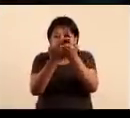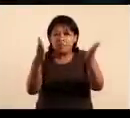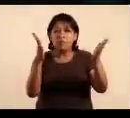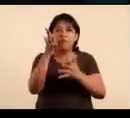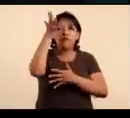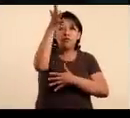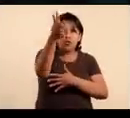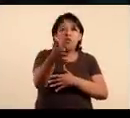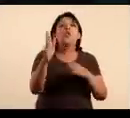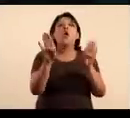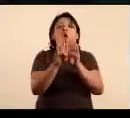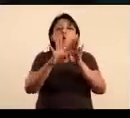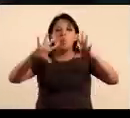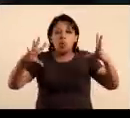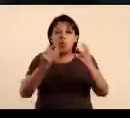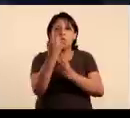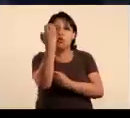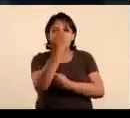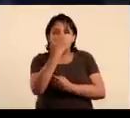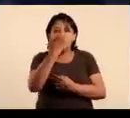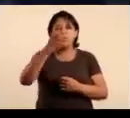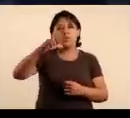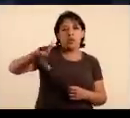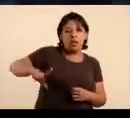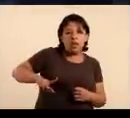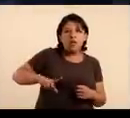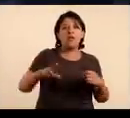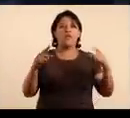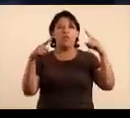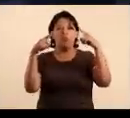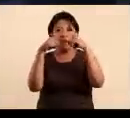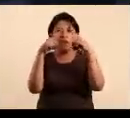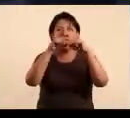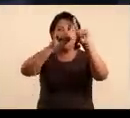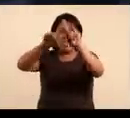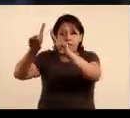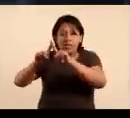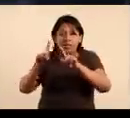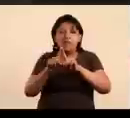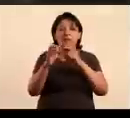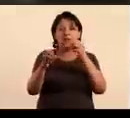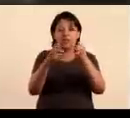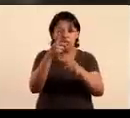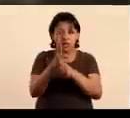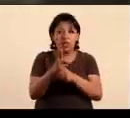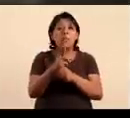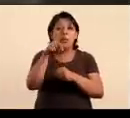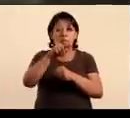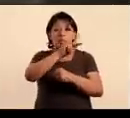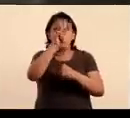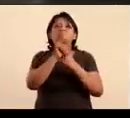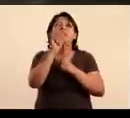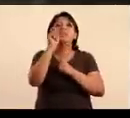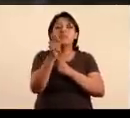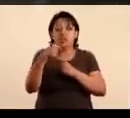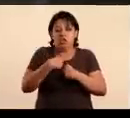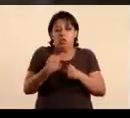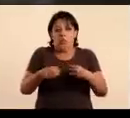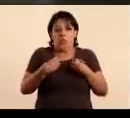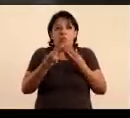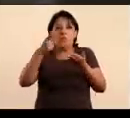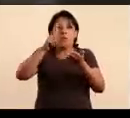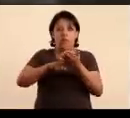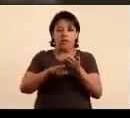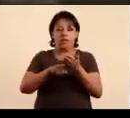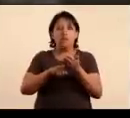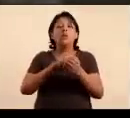la suma de sus escuelas, gobiernos, iglesias o movimientos sociales. Porque este país es el resultado del compromiso de quienes lo habitamos. Para darle